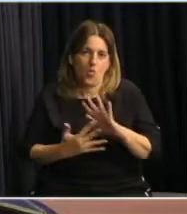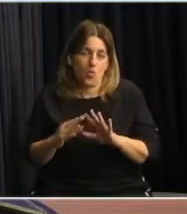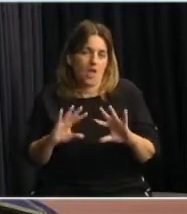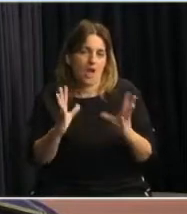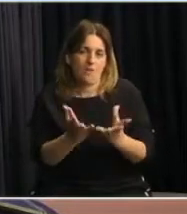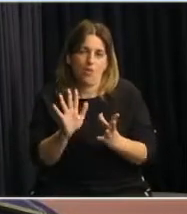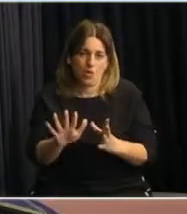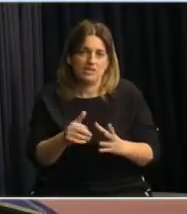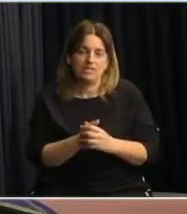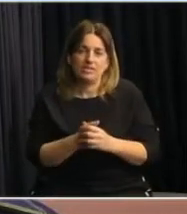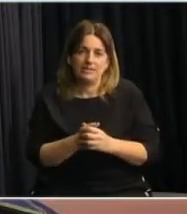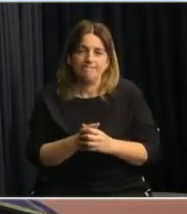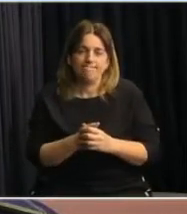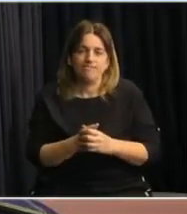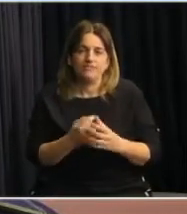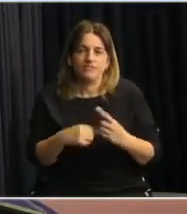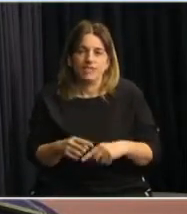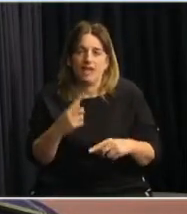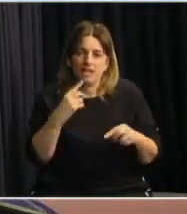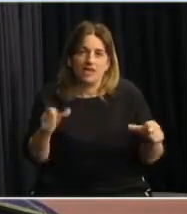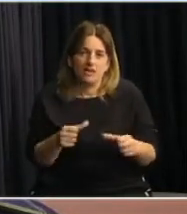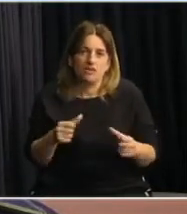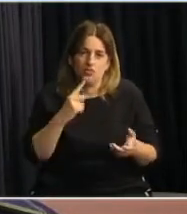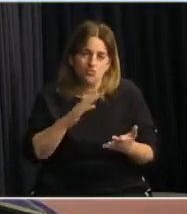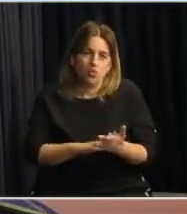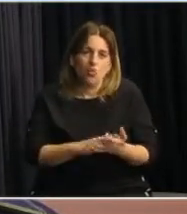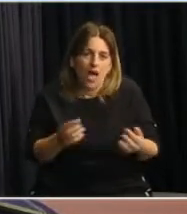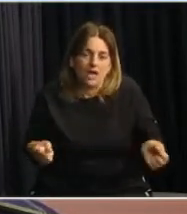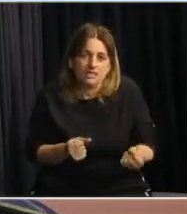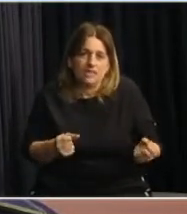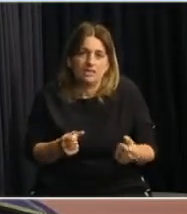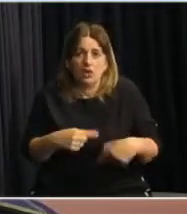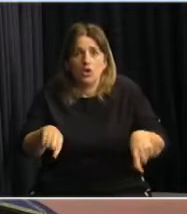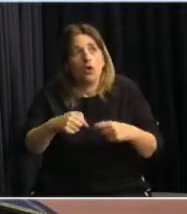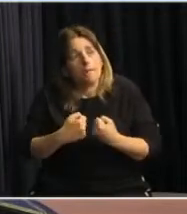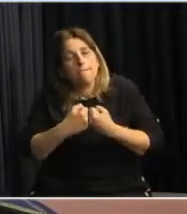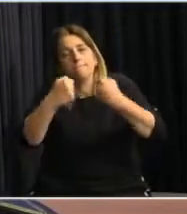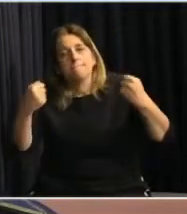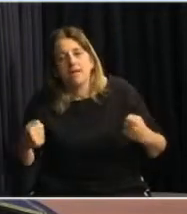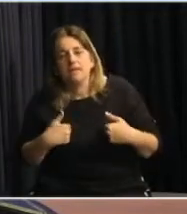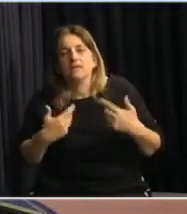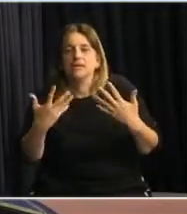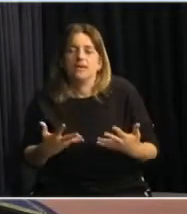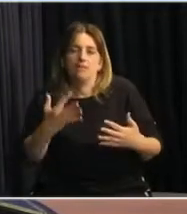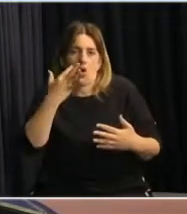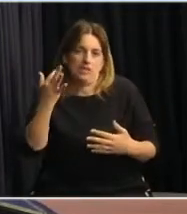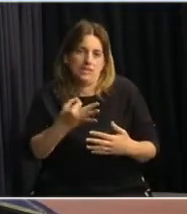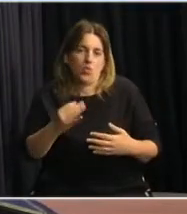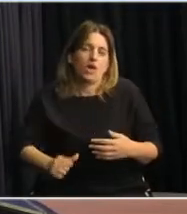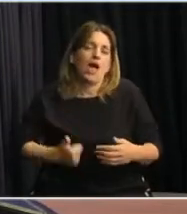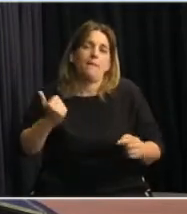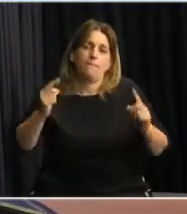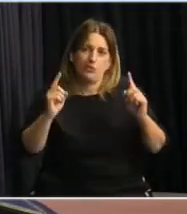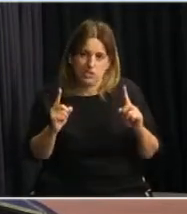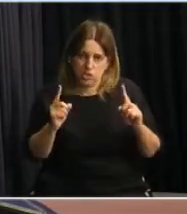tener que estar sobrellevando, hemos ampliado y queremos que sea efectivamente aprovechado.